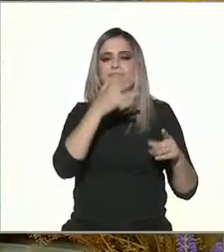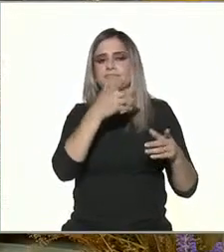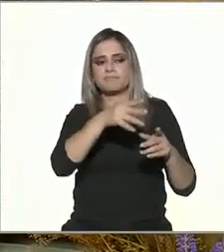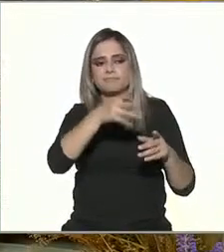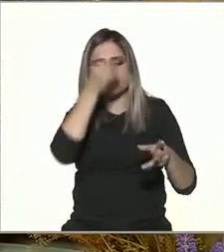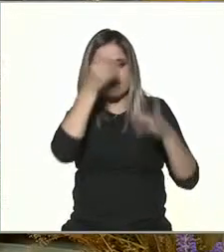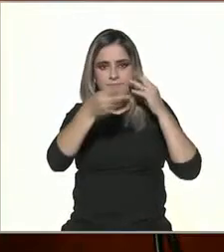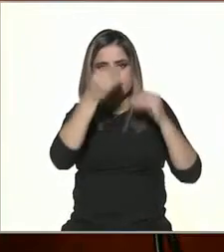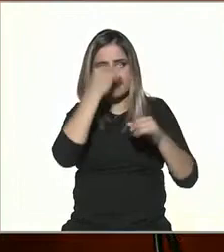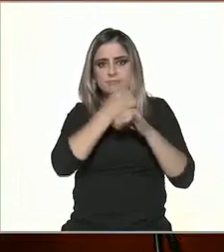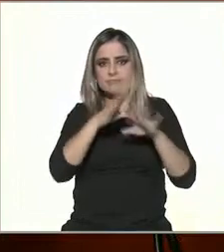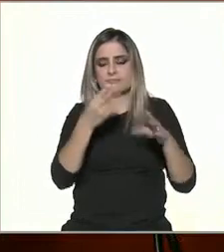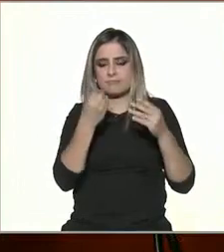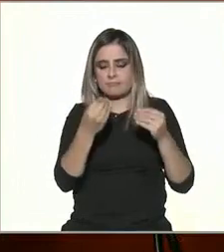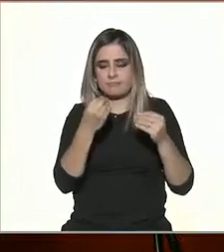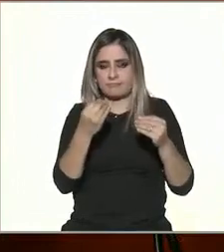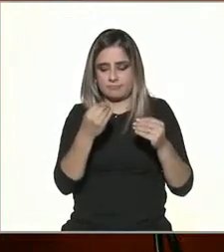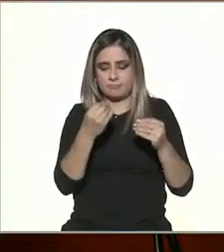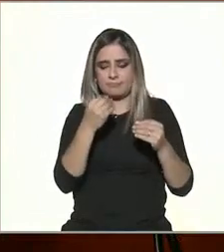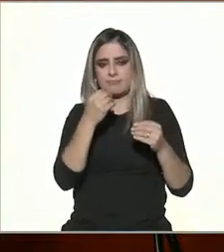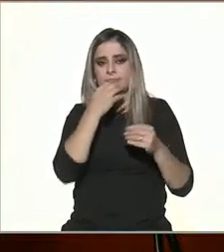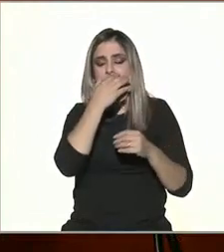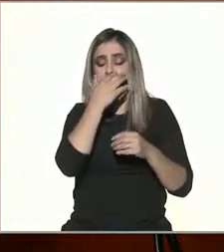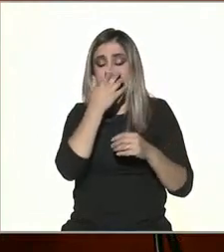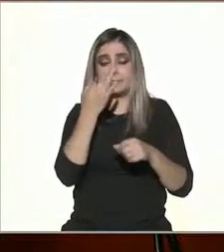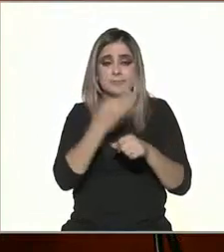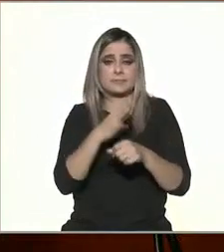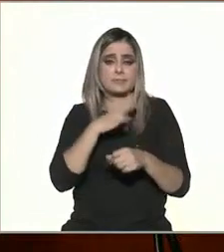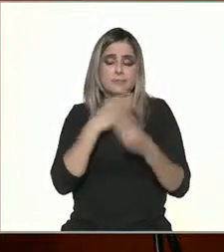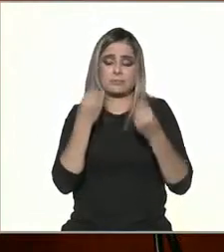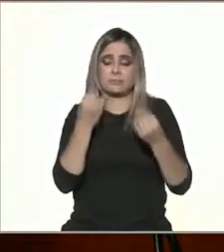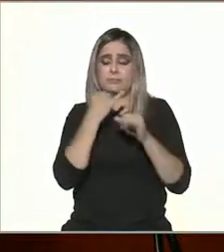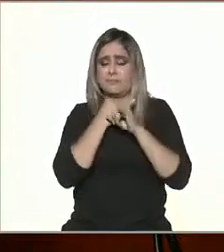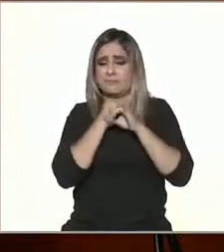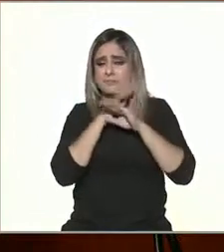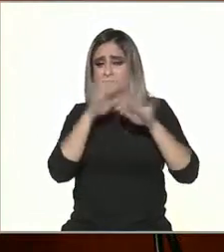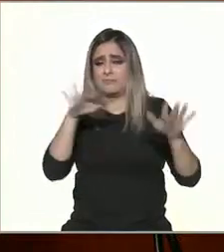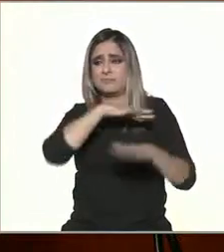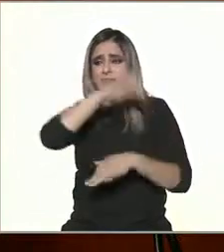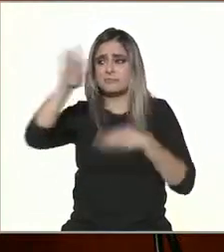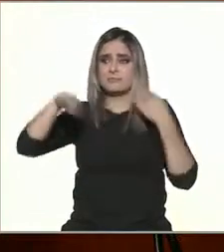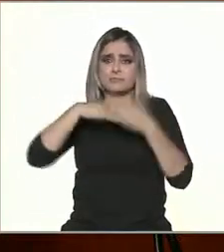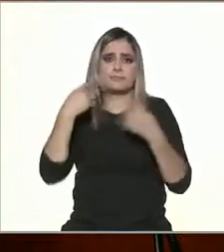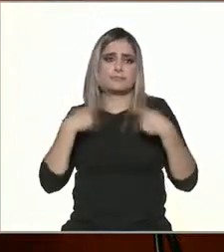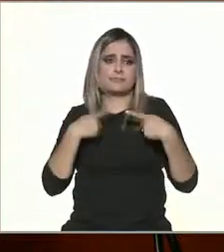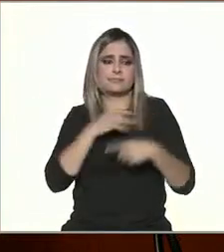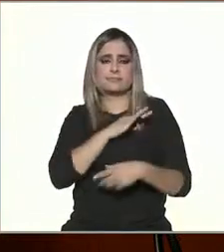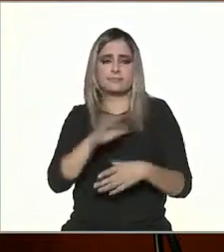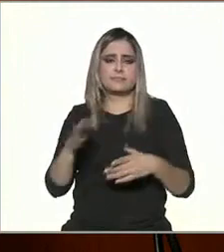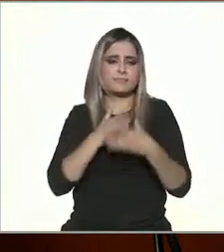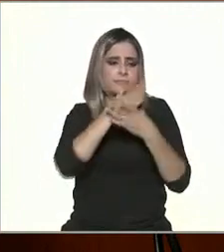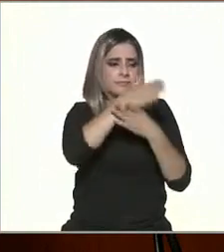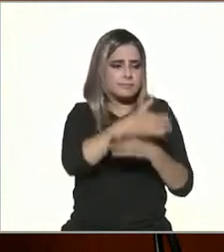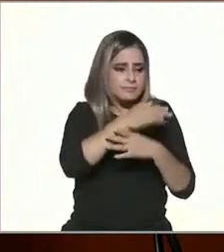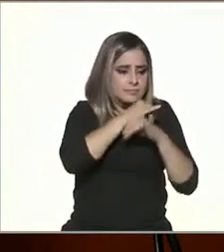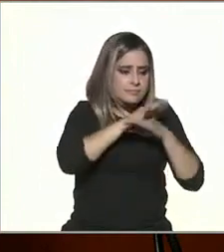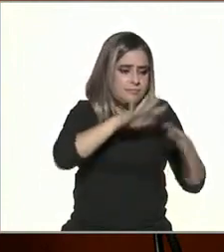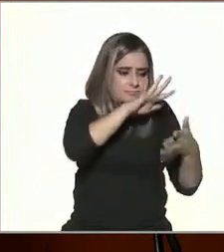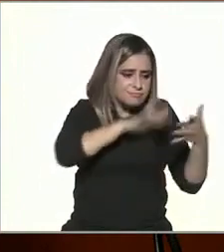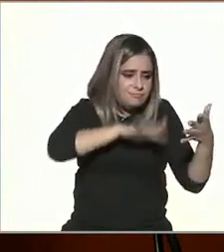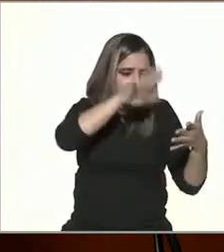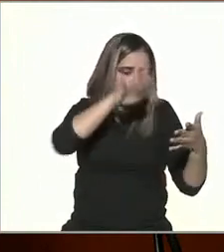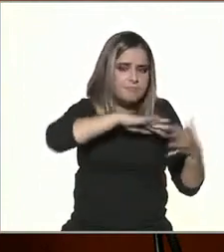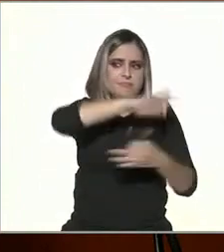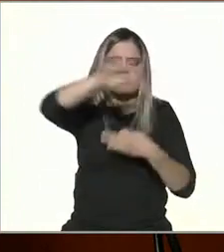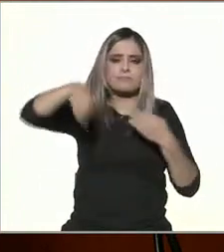ámbitos. Ahora hay muchísima información y nosotros podemos acceder, digamos, el abanico, digamos,